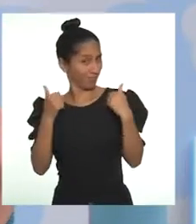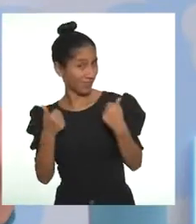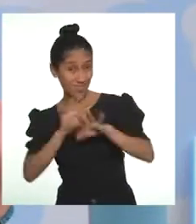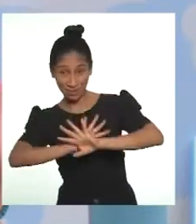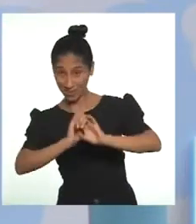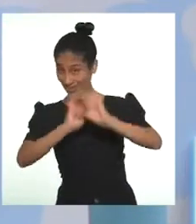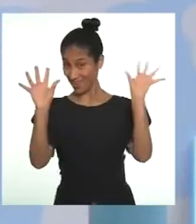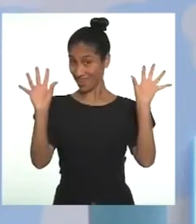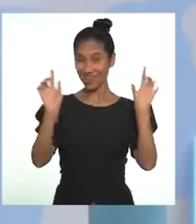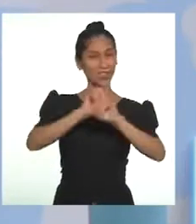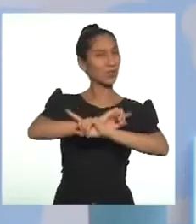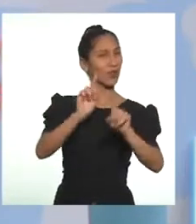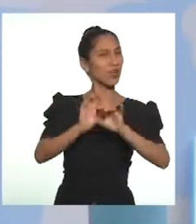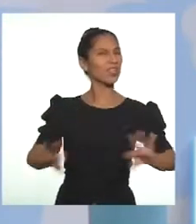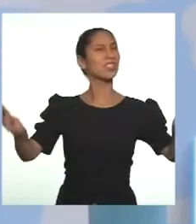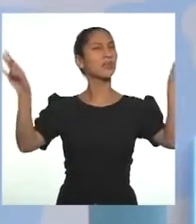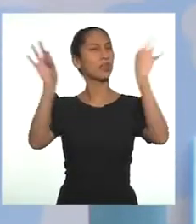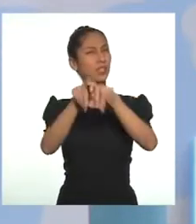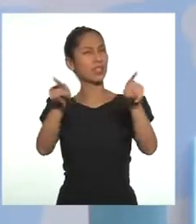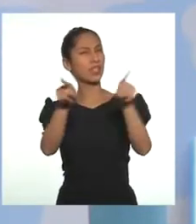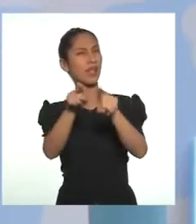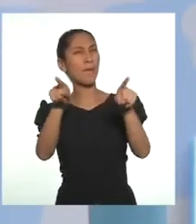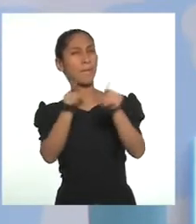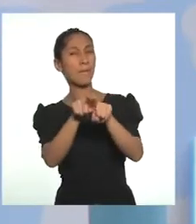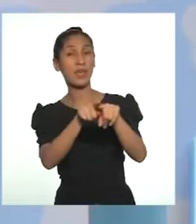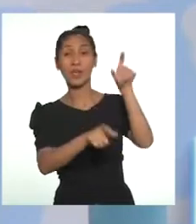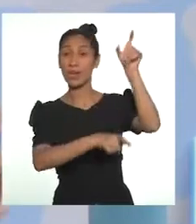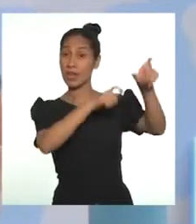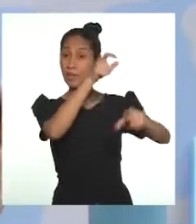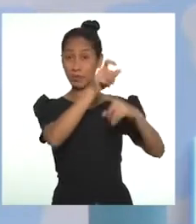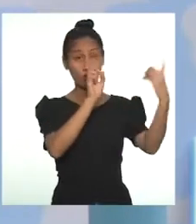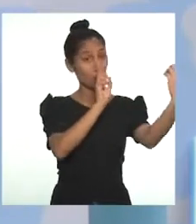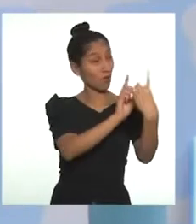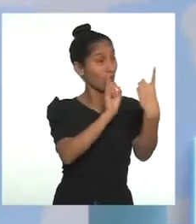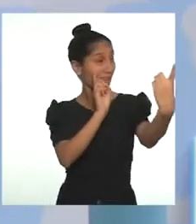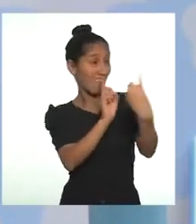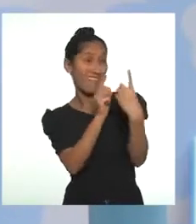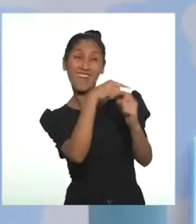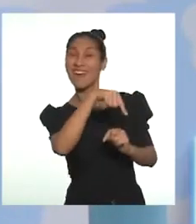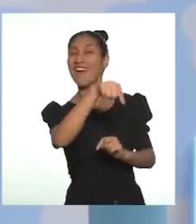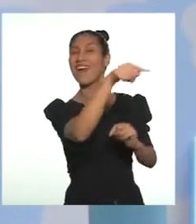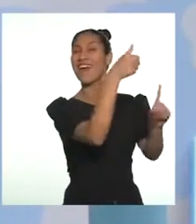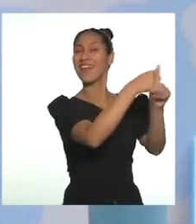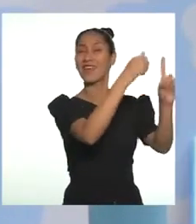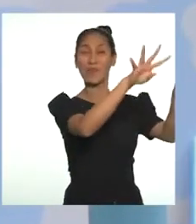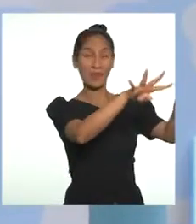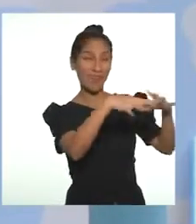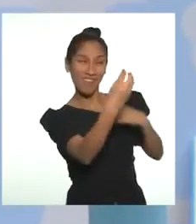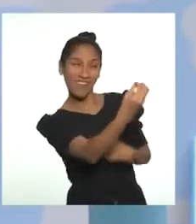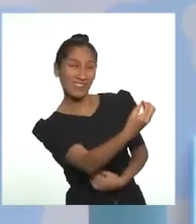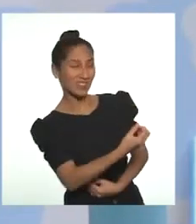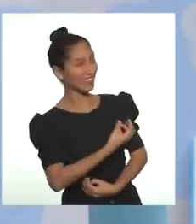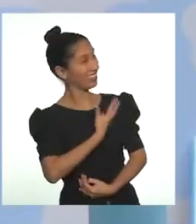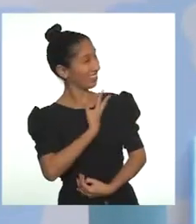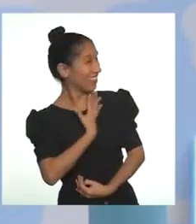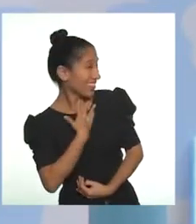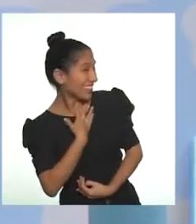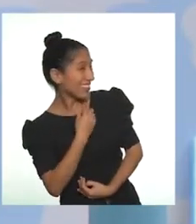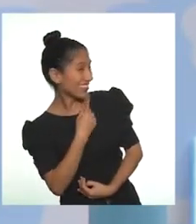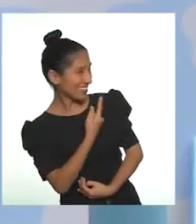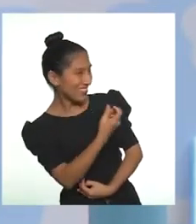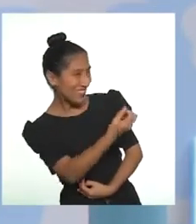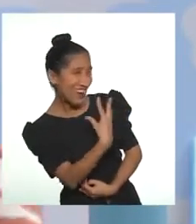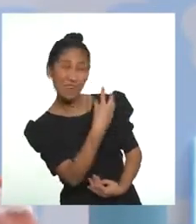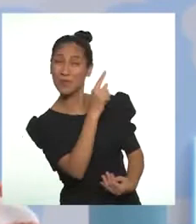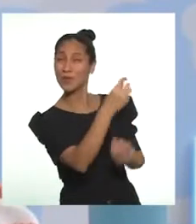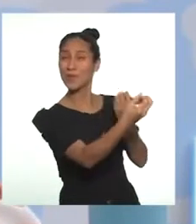¡Magia! Es importante también rodearnos de personas que nos ayuden a reafirmar que somos valiosas y valiosos tal y como